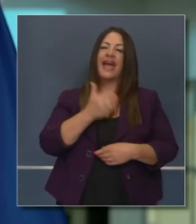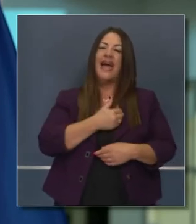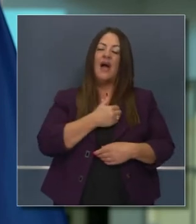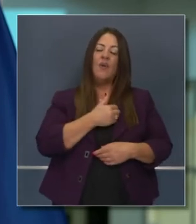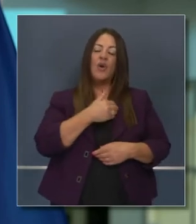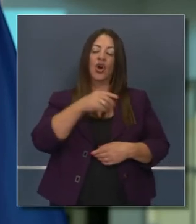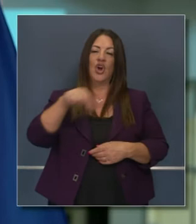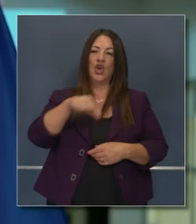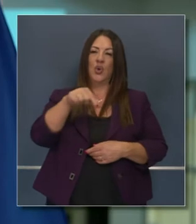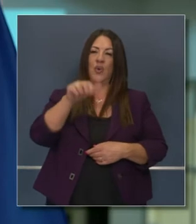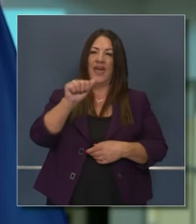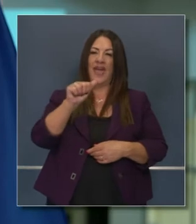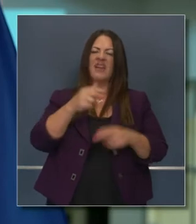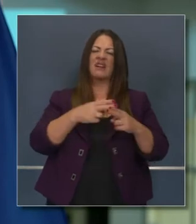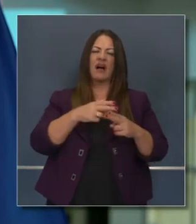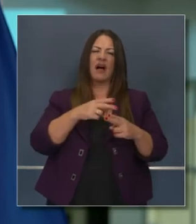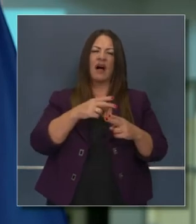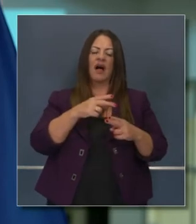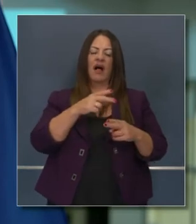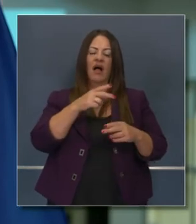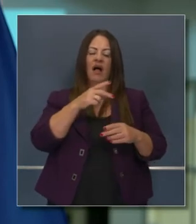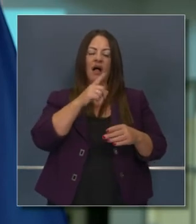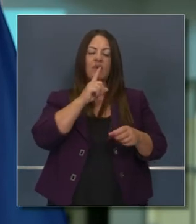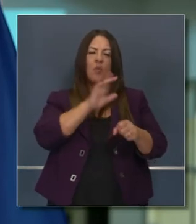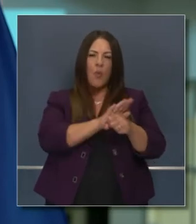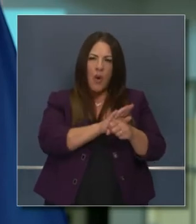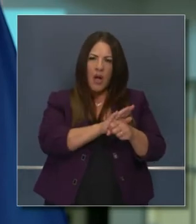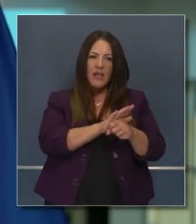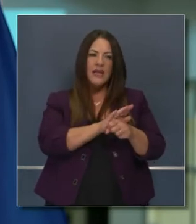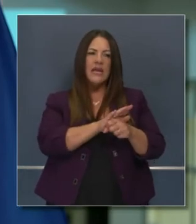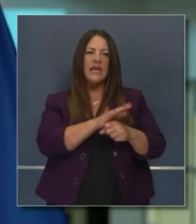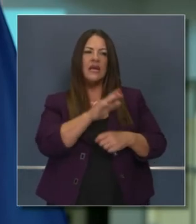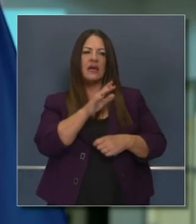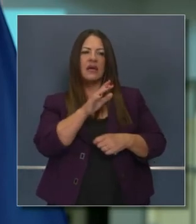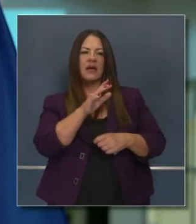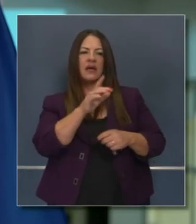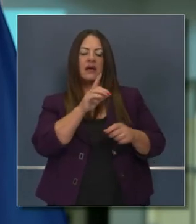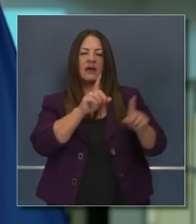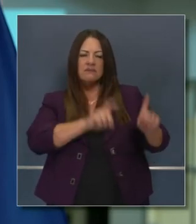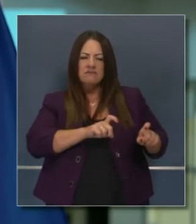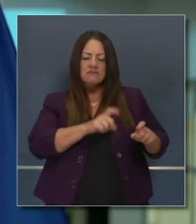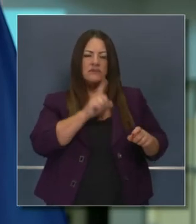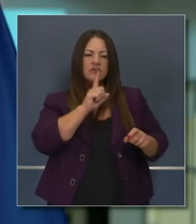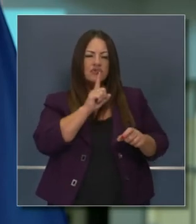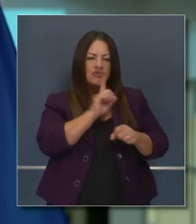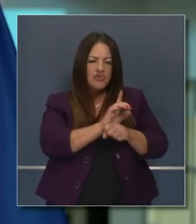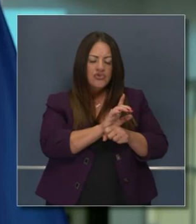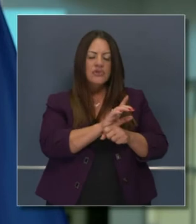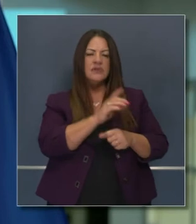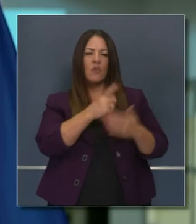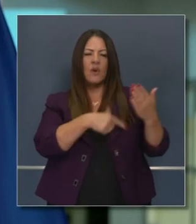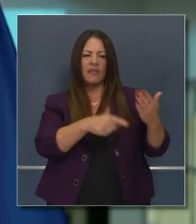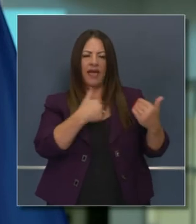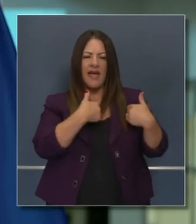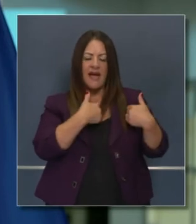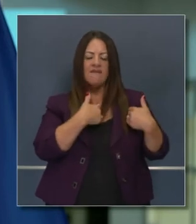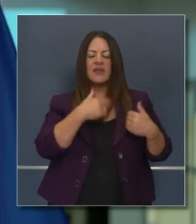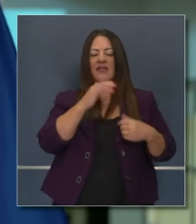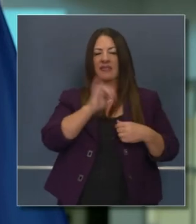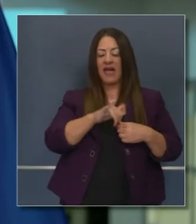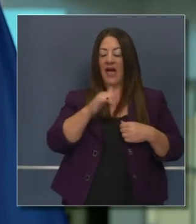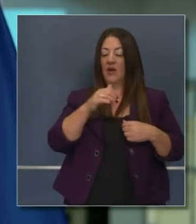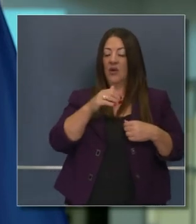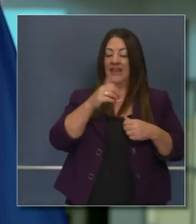nuestro sistema de seguridad de la calidad que fue desplegado hace algunos meses, cuando tuvimos